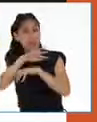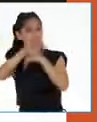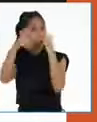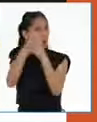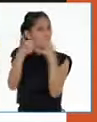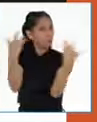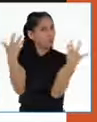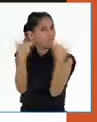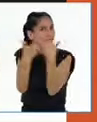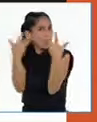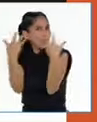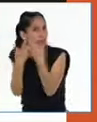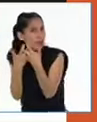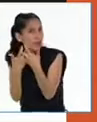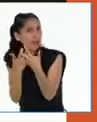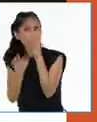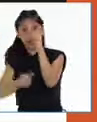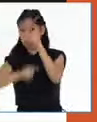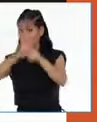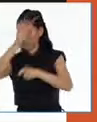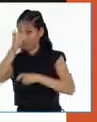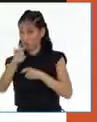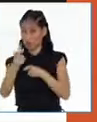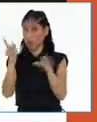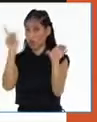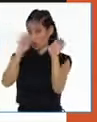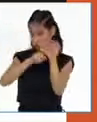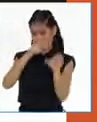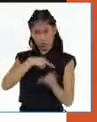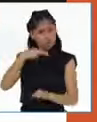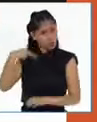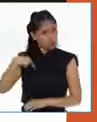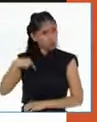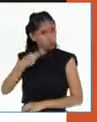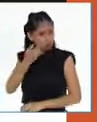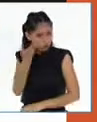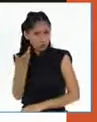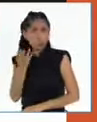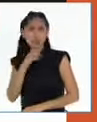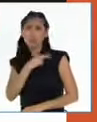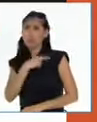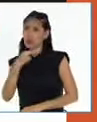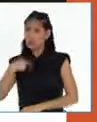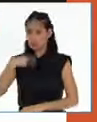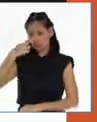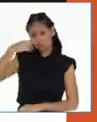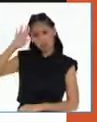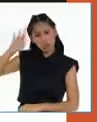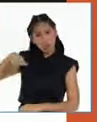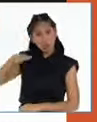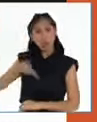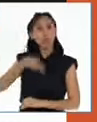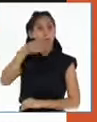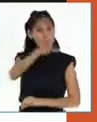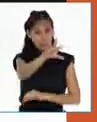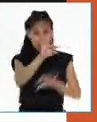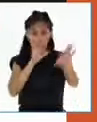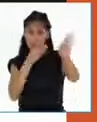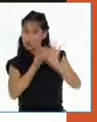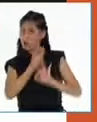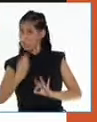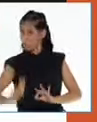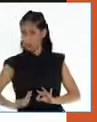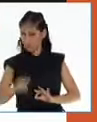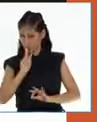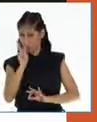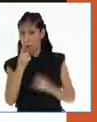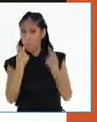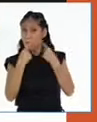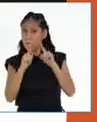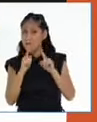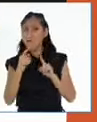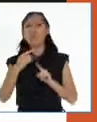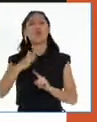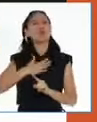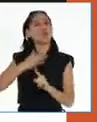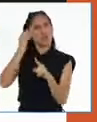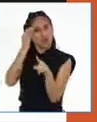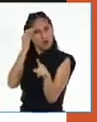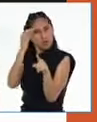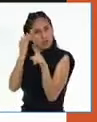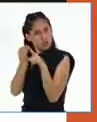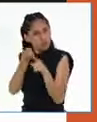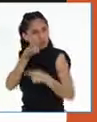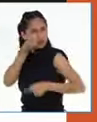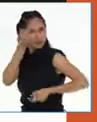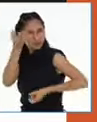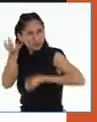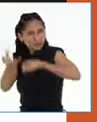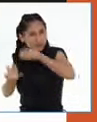peruanos, incluyéndonos a nosotros, aunque no votemos. Y son una forma de llegar a acuerdos para nuestro beneficio, donde